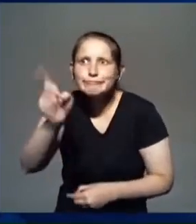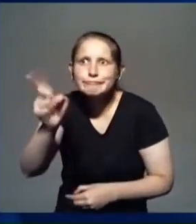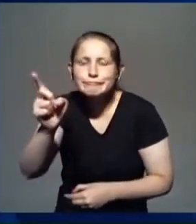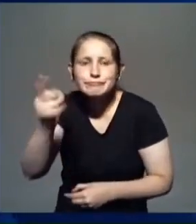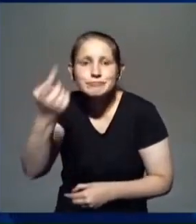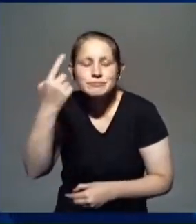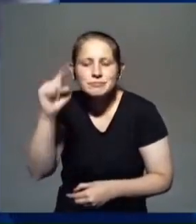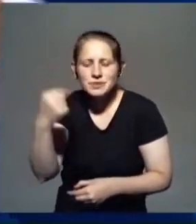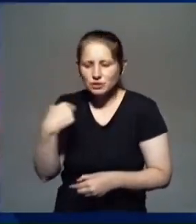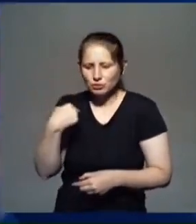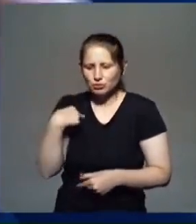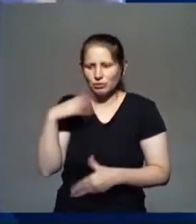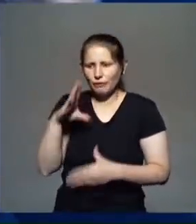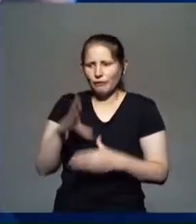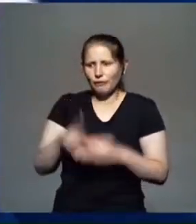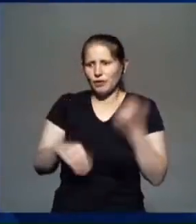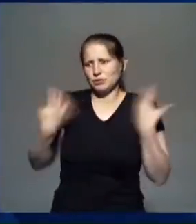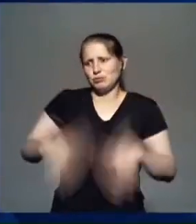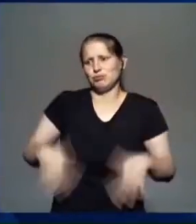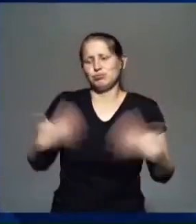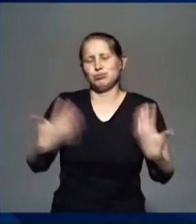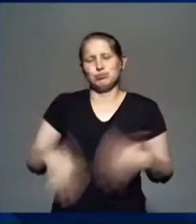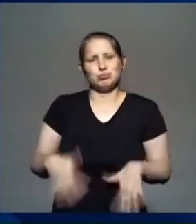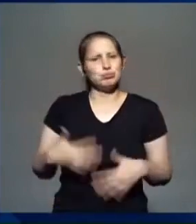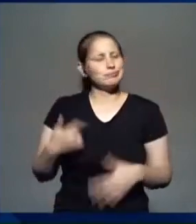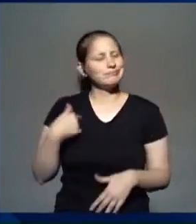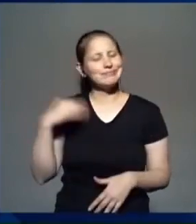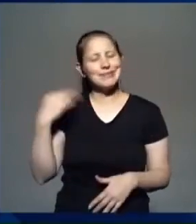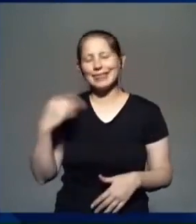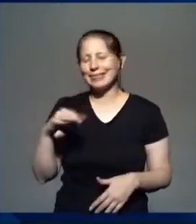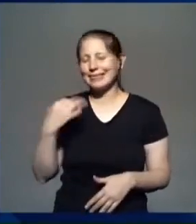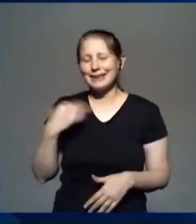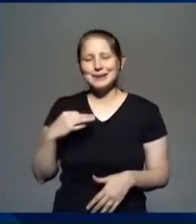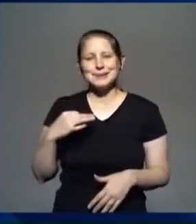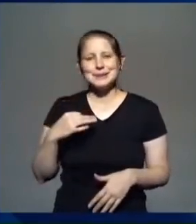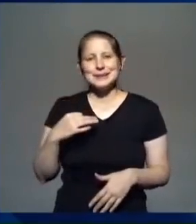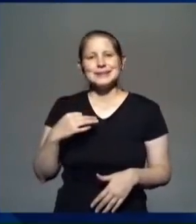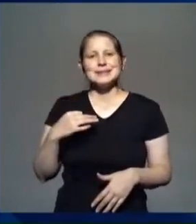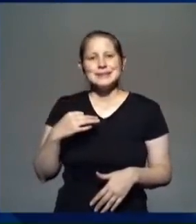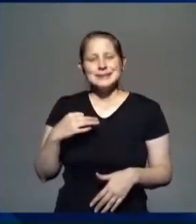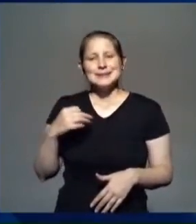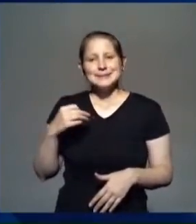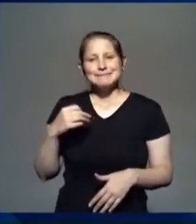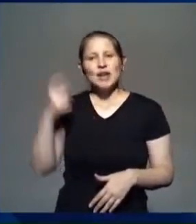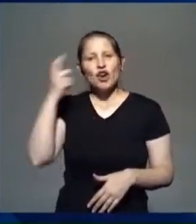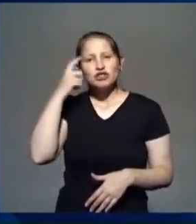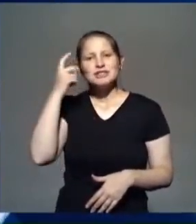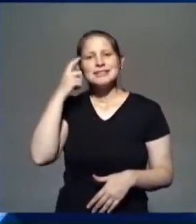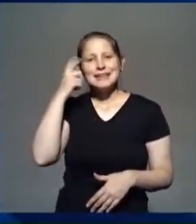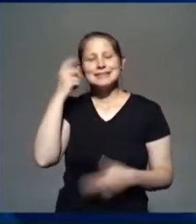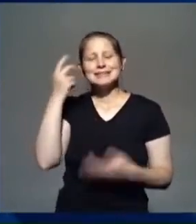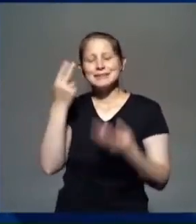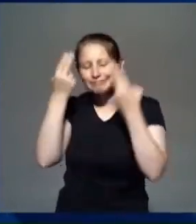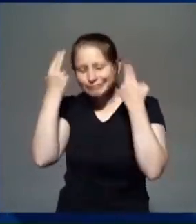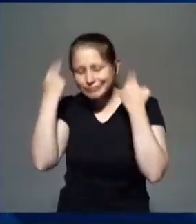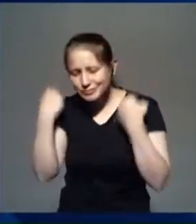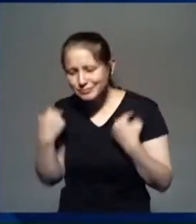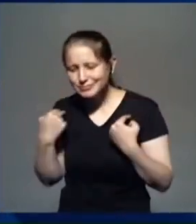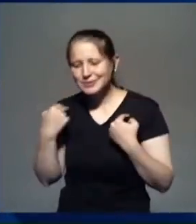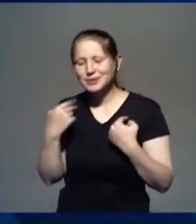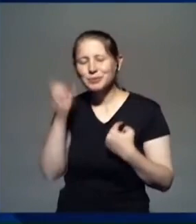Hay momentos que tenemos que humillarnos, pedir perdón, decir me equivoqué. ¿Cuesta decir me equivoqué?